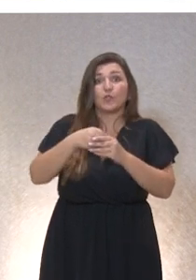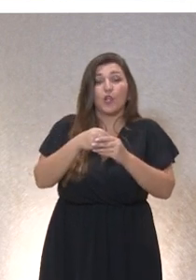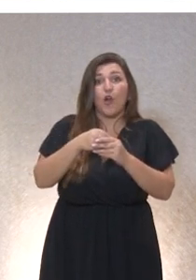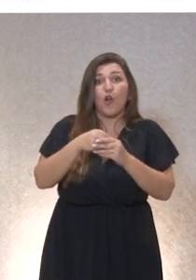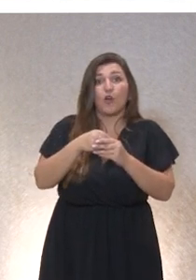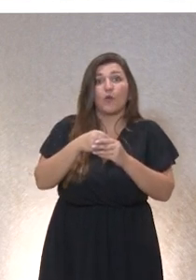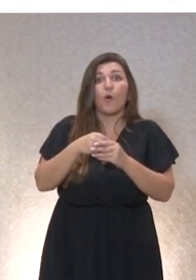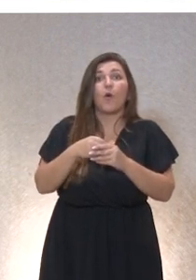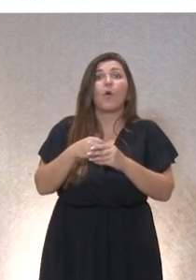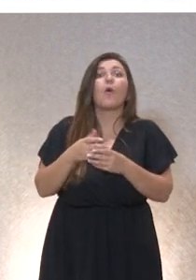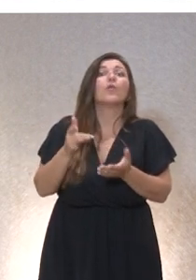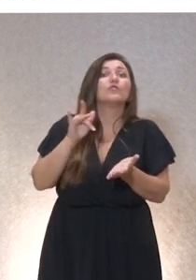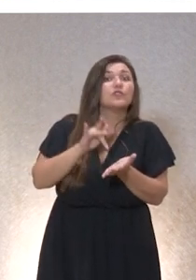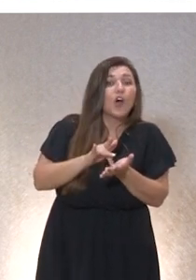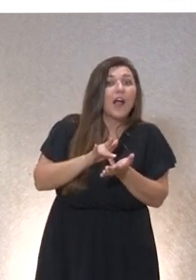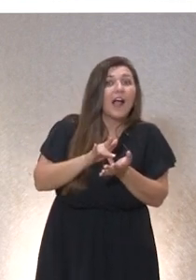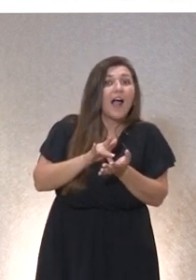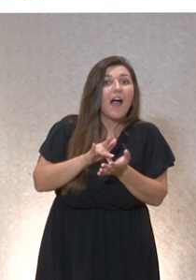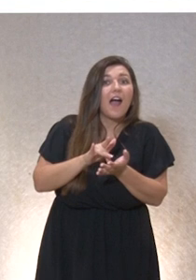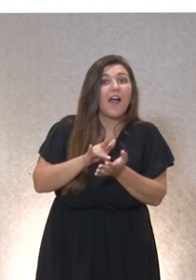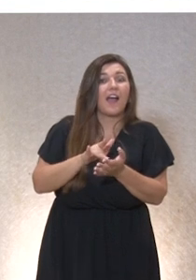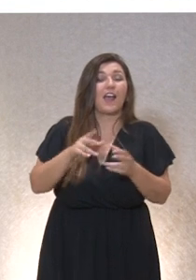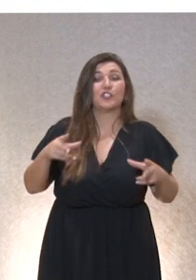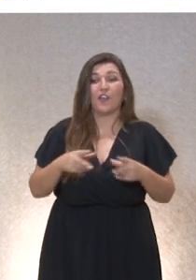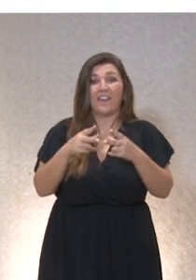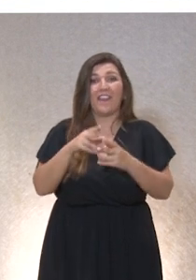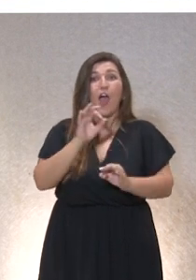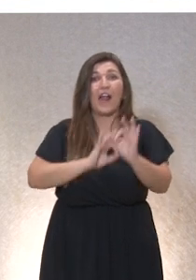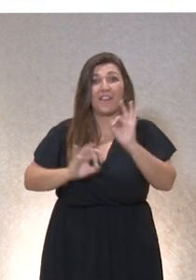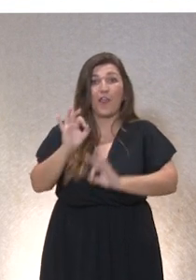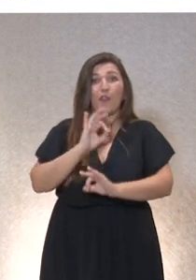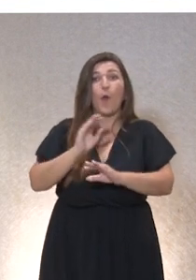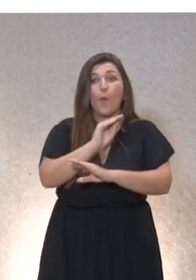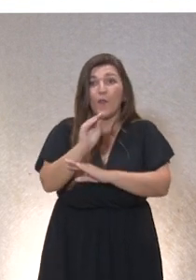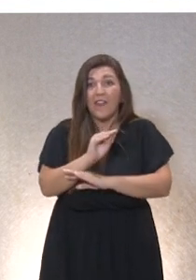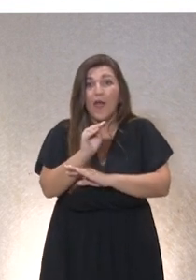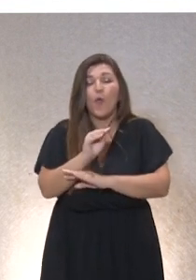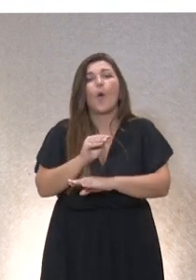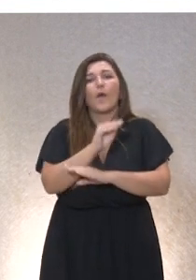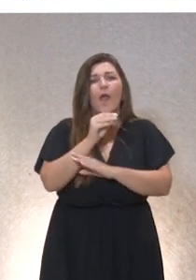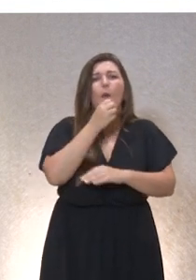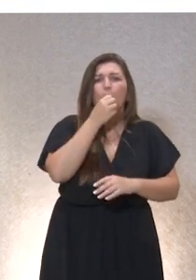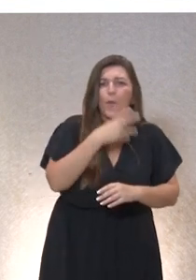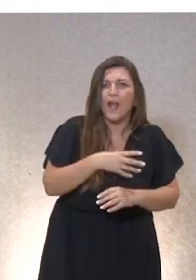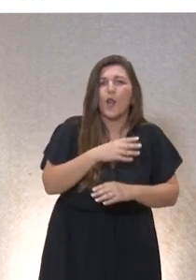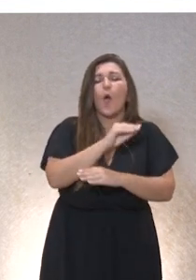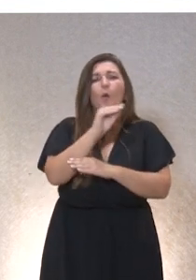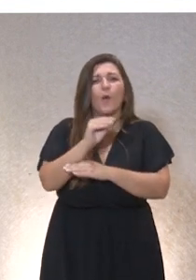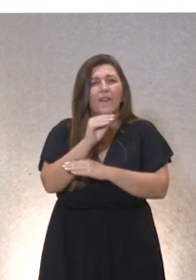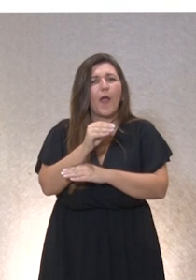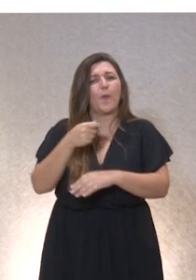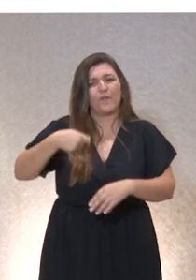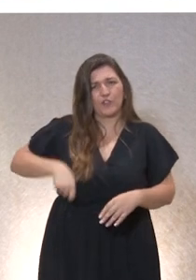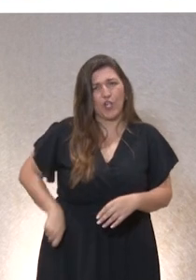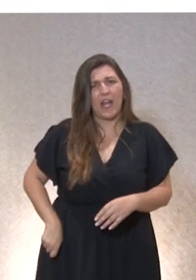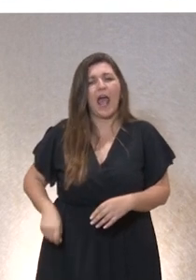con el que organizemos la sociedad sea un cuidado, un buen cuidado, un cuidado profesional, un cuidado virtuoso, pero